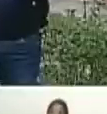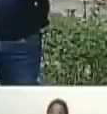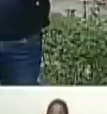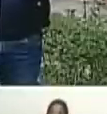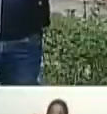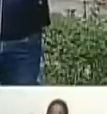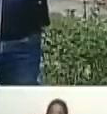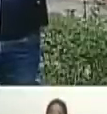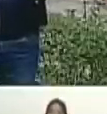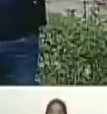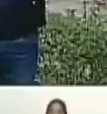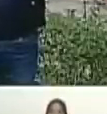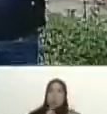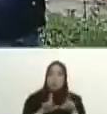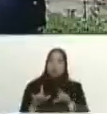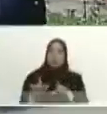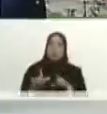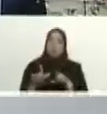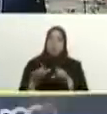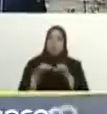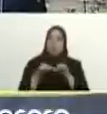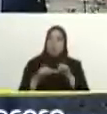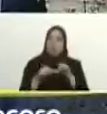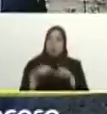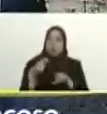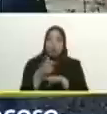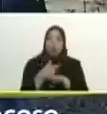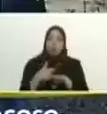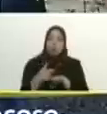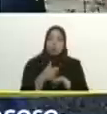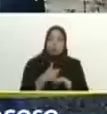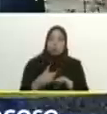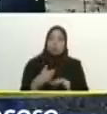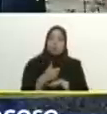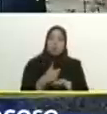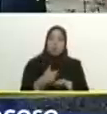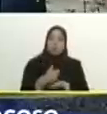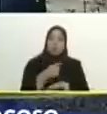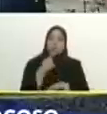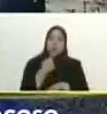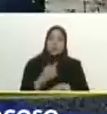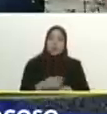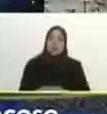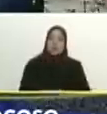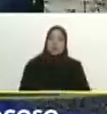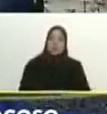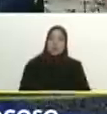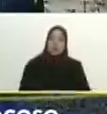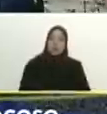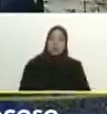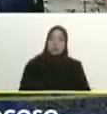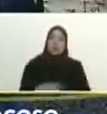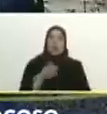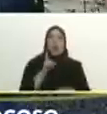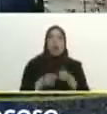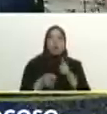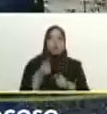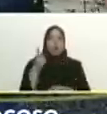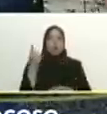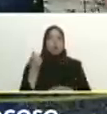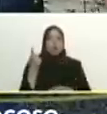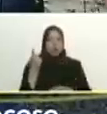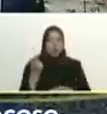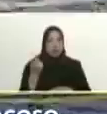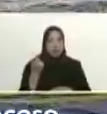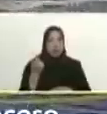hemos venido trabajando ya aquí con maquinaria que puso la gobernación y por supuesto la alcaldía hemos venido trabajando pero faltan algunos algunas maquinarias